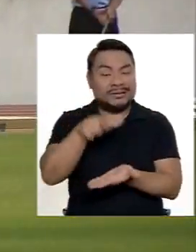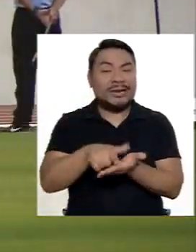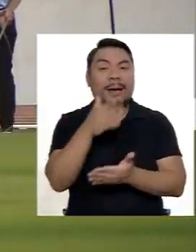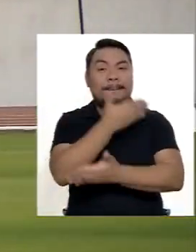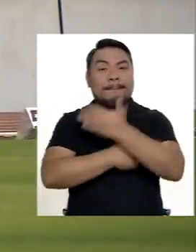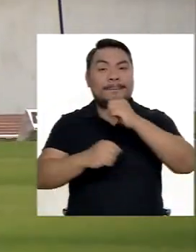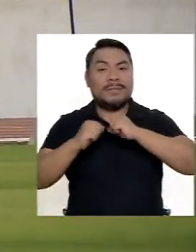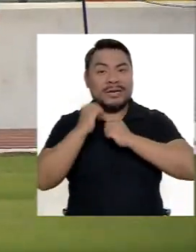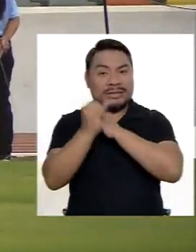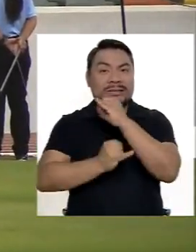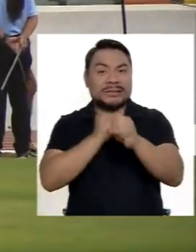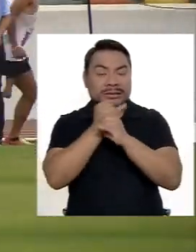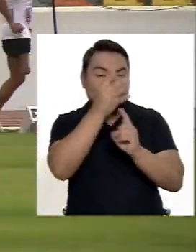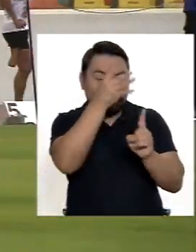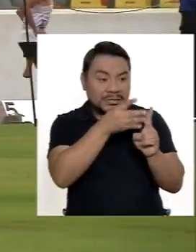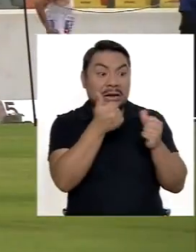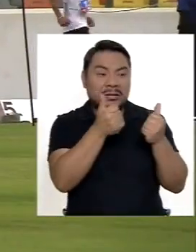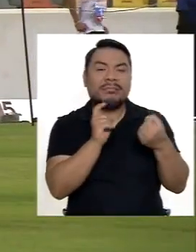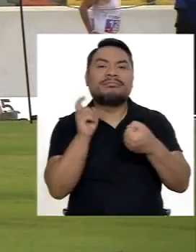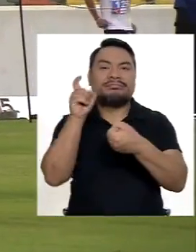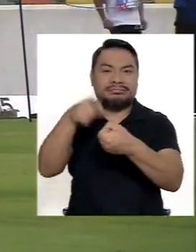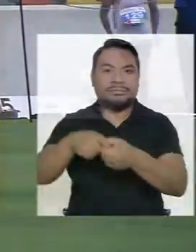de Paratletismo Internacional